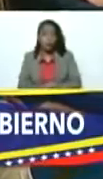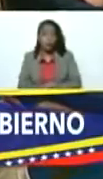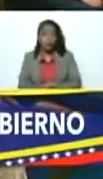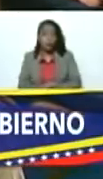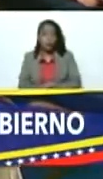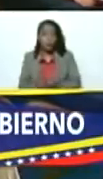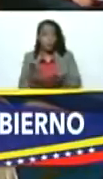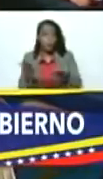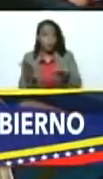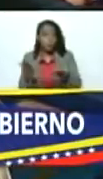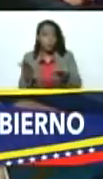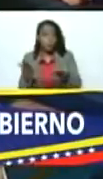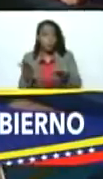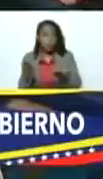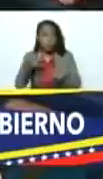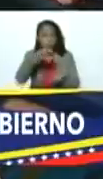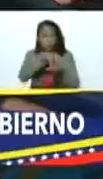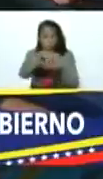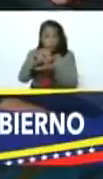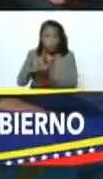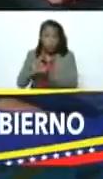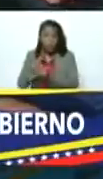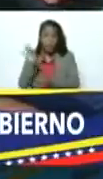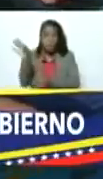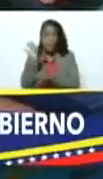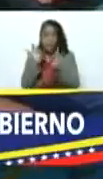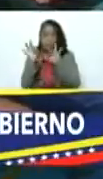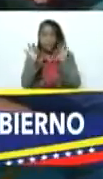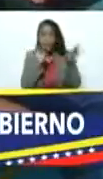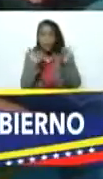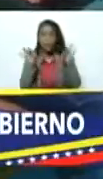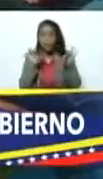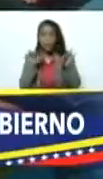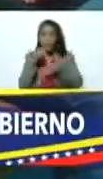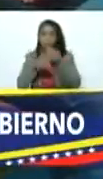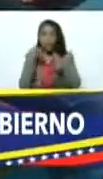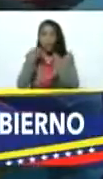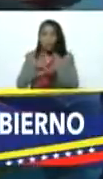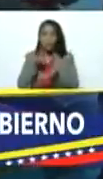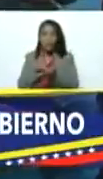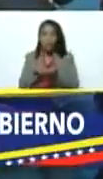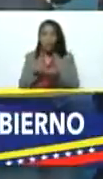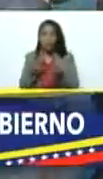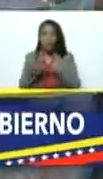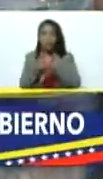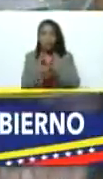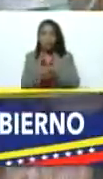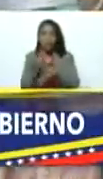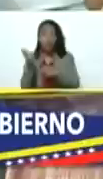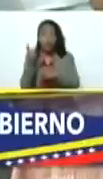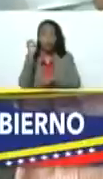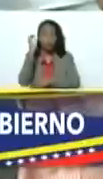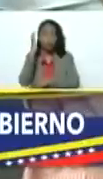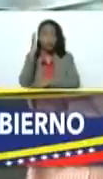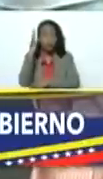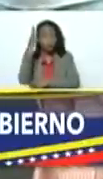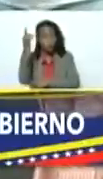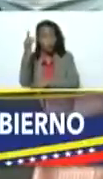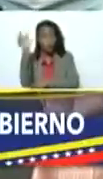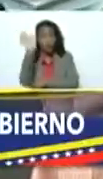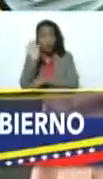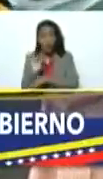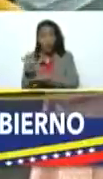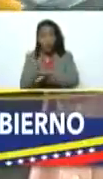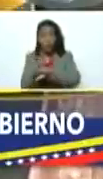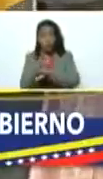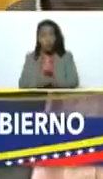los estados que han sido seleccionados para formar parte de la plenaria del Consejo Federal de